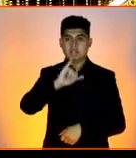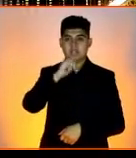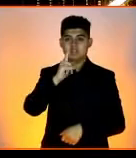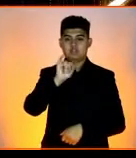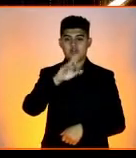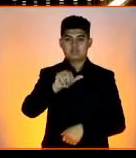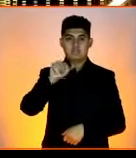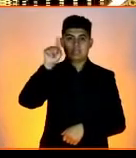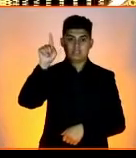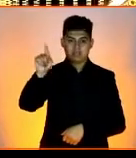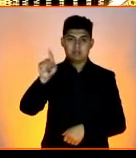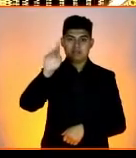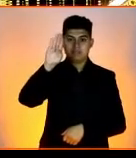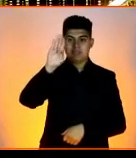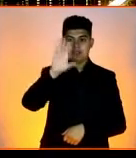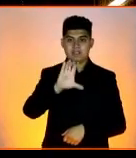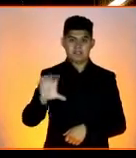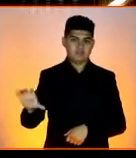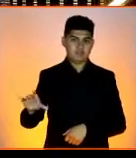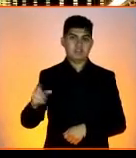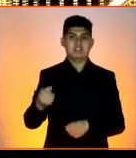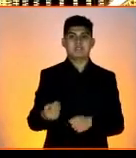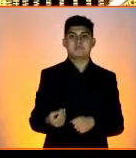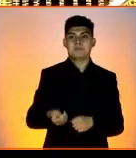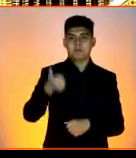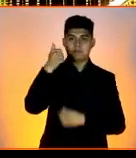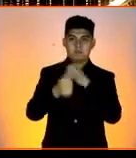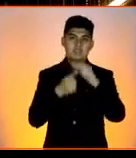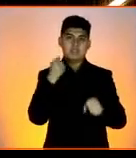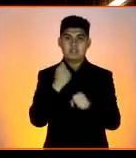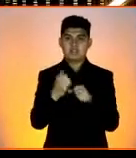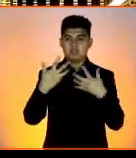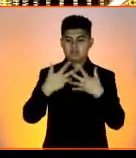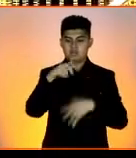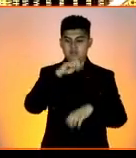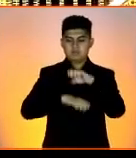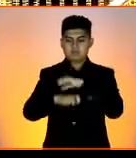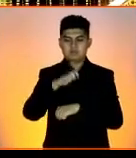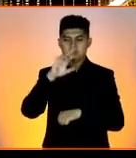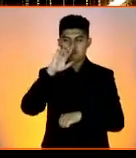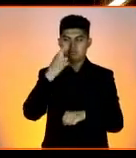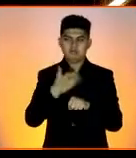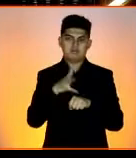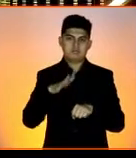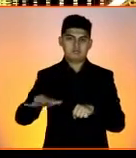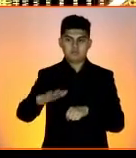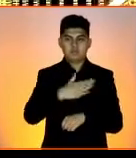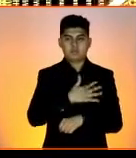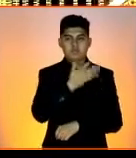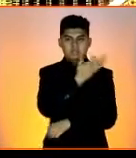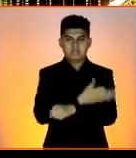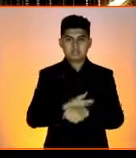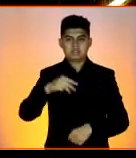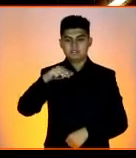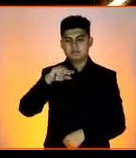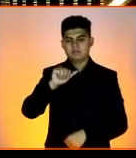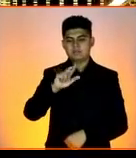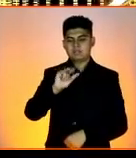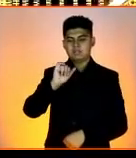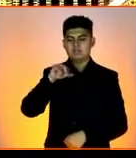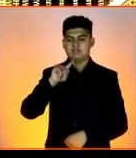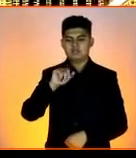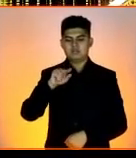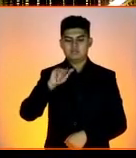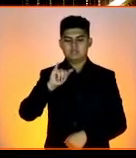en Mexicali, Baja California y este es nuestro primer año como una empresa socialmente responsable. Hola, buenas tardes, soy María Antonieta Jiménez